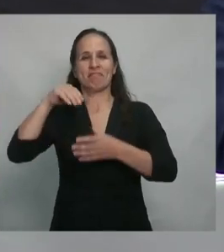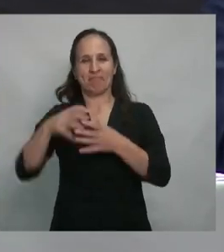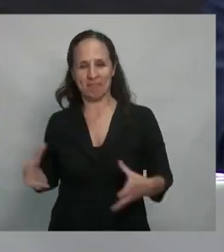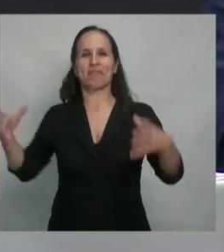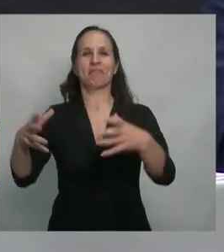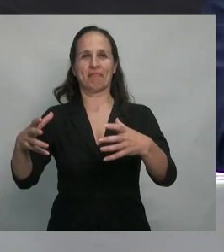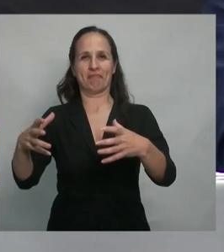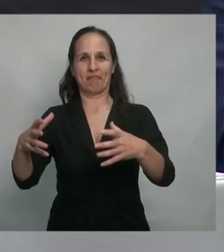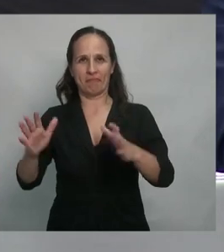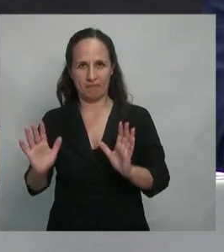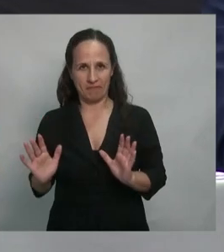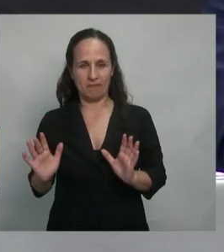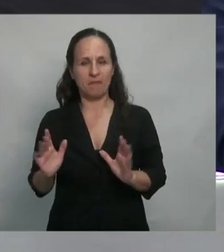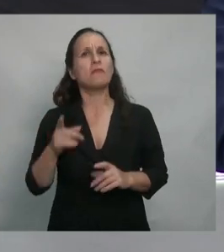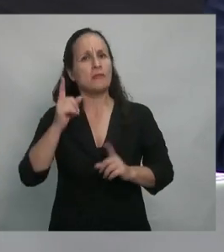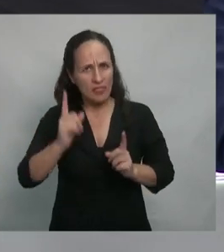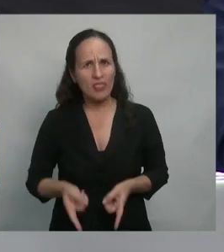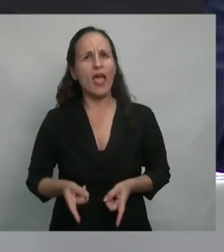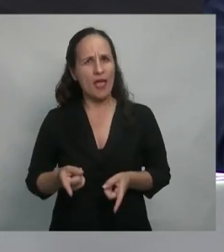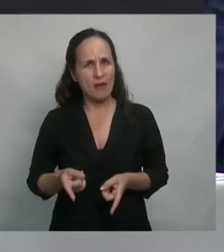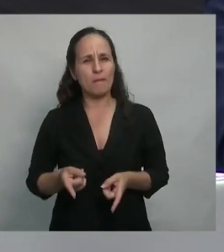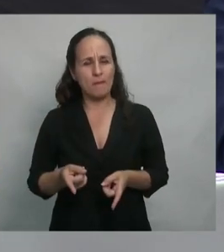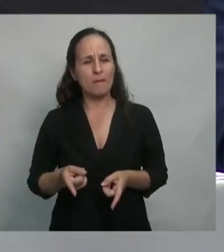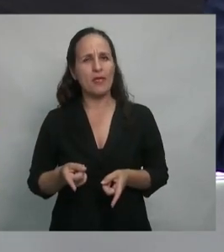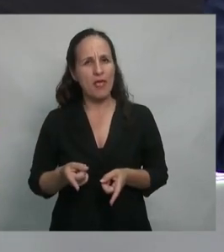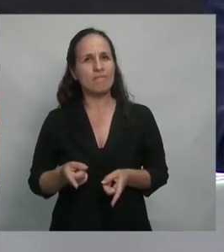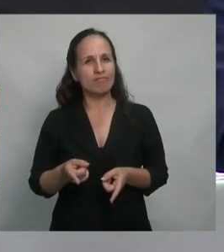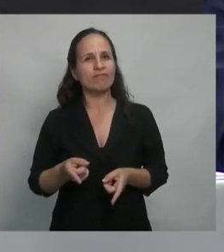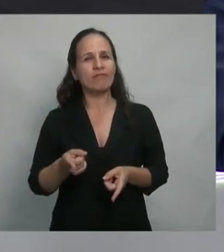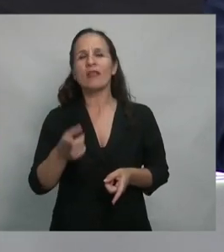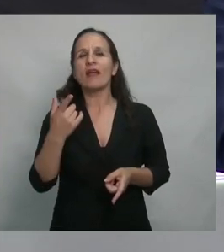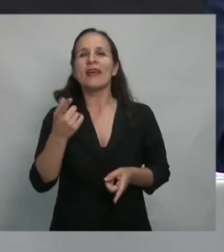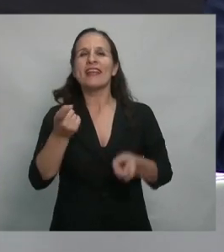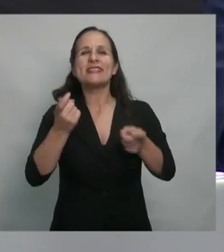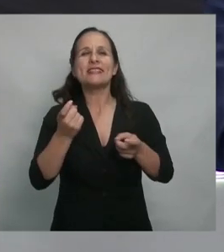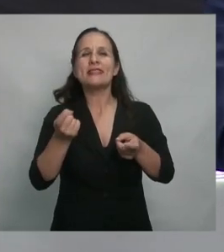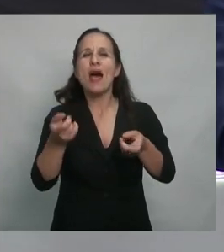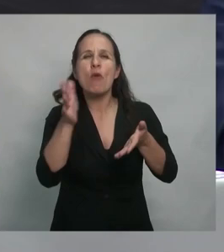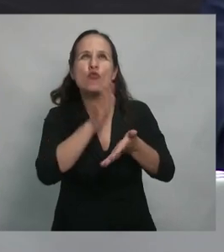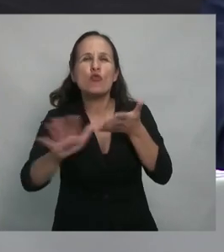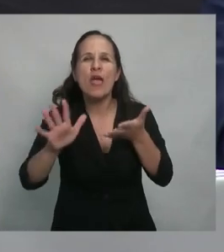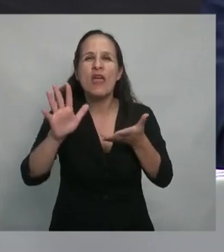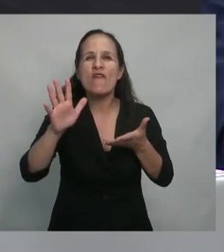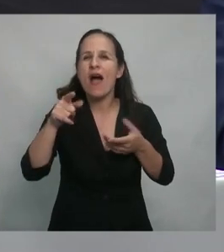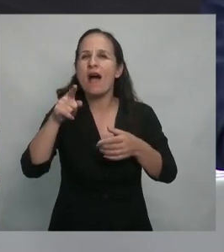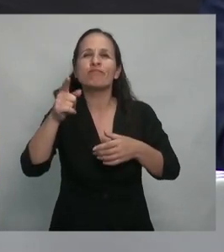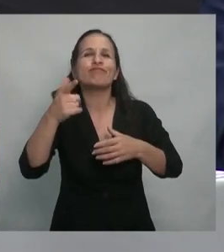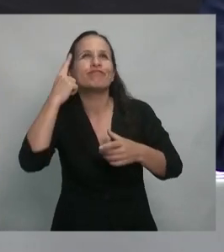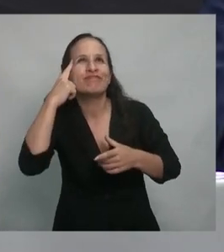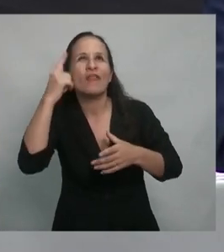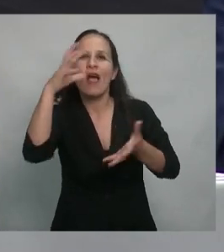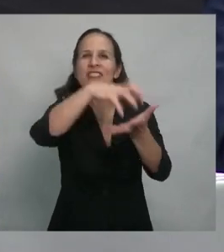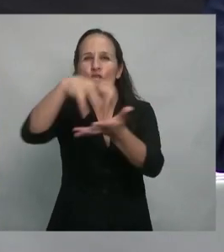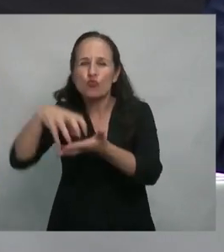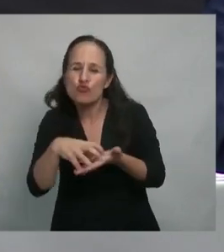se requiere nuevas arquitecturas institucionales para